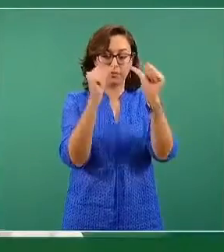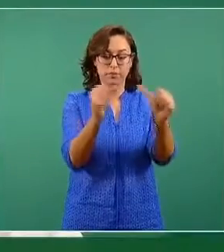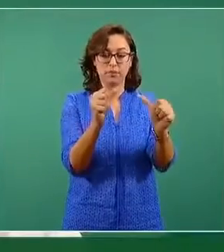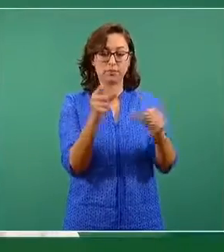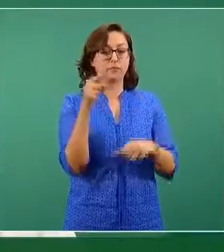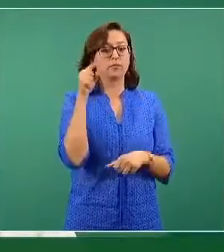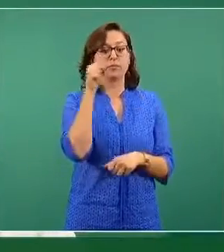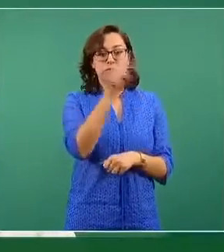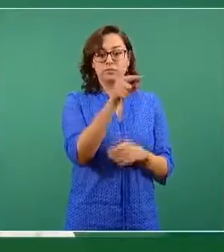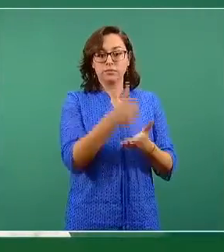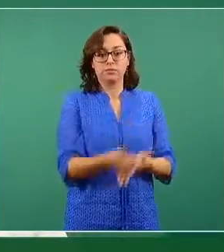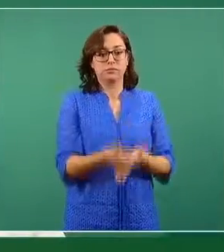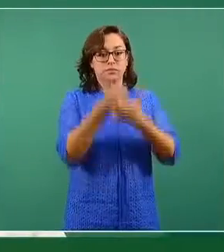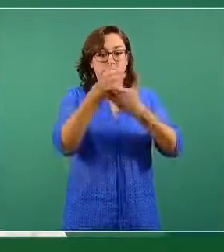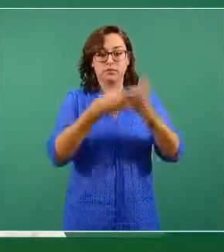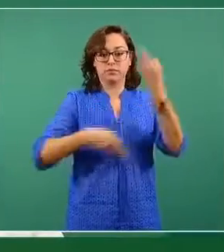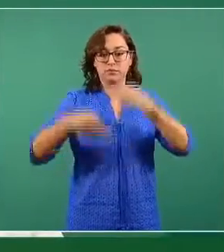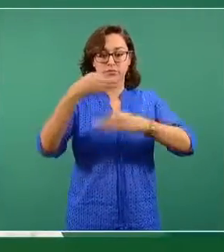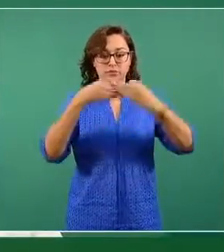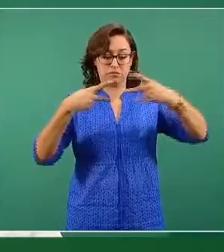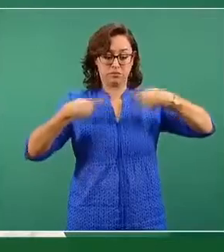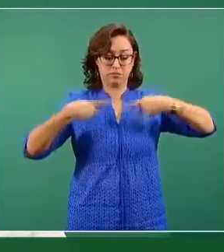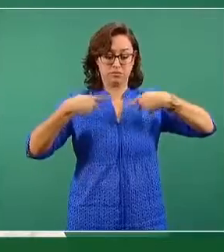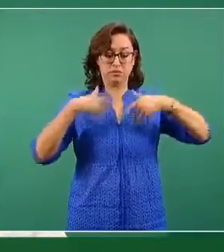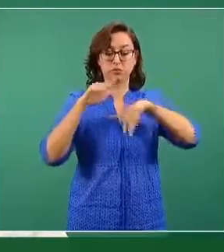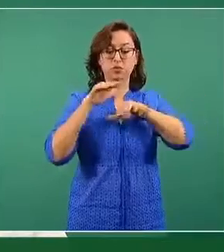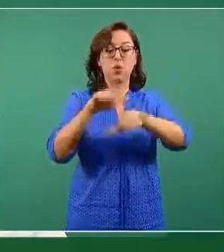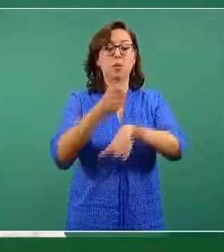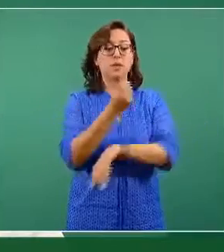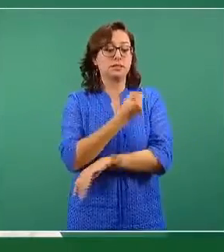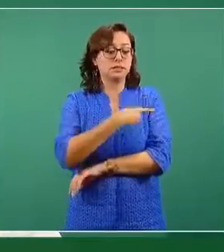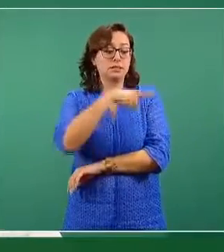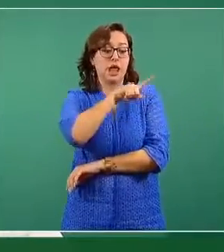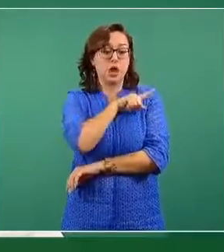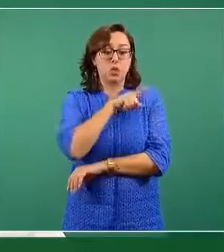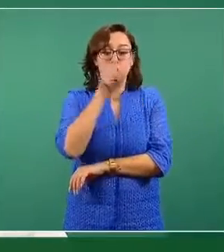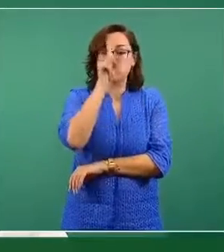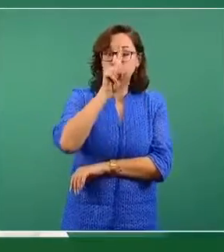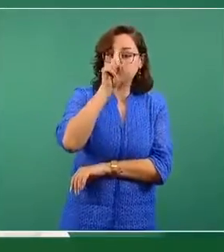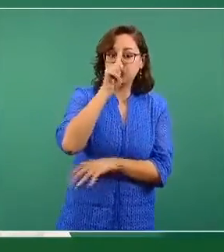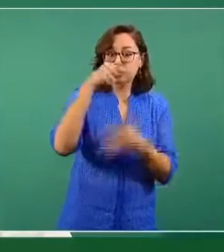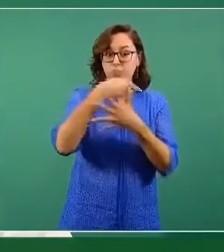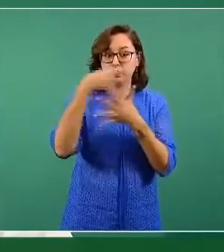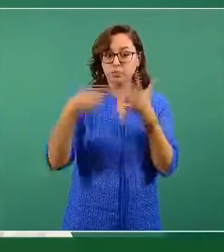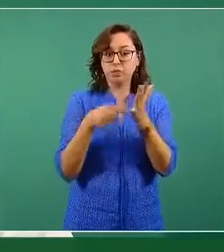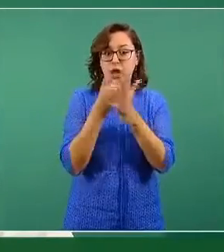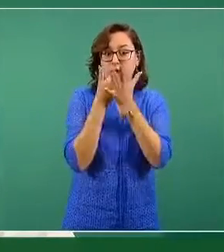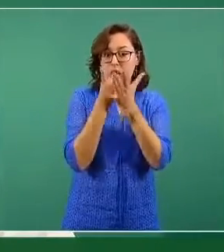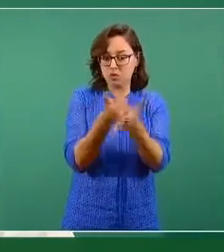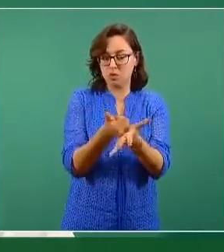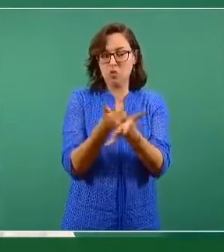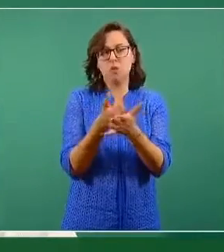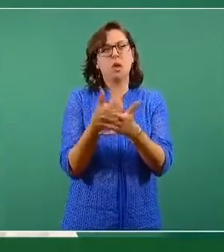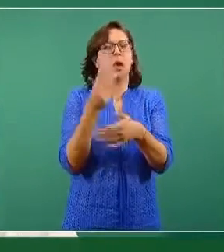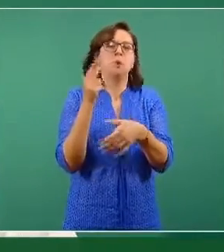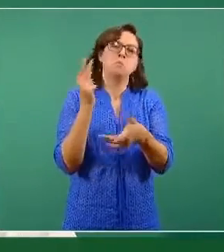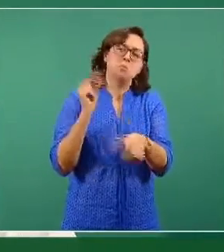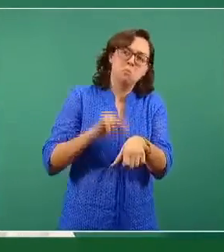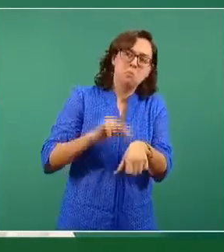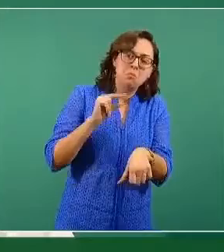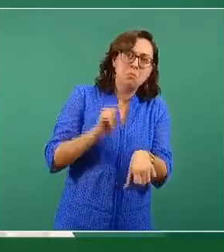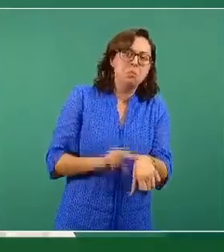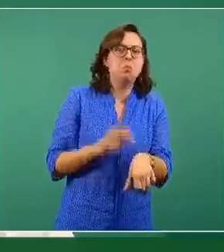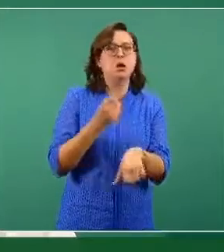brinda asistencia y orientación en términos de salud, sobre todo preventiva, medicina preventiva, salud